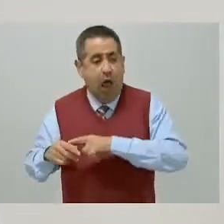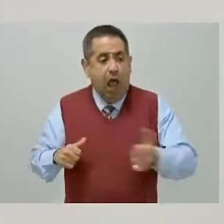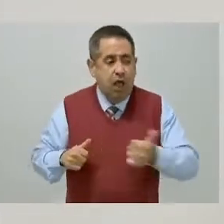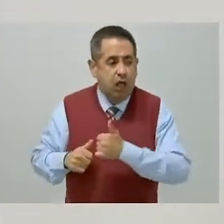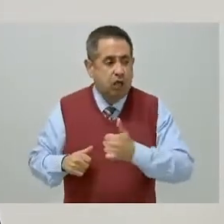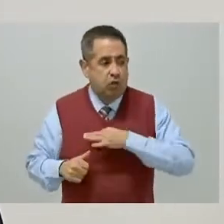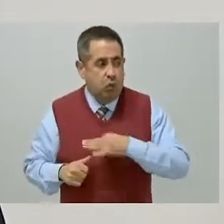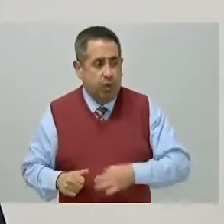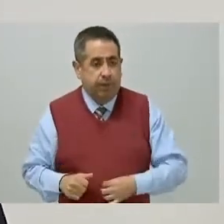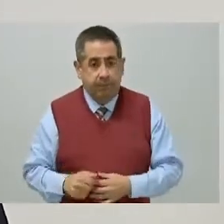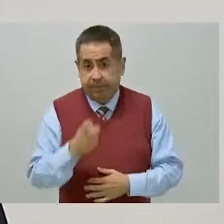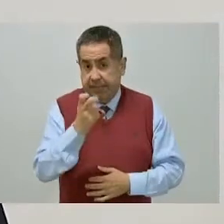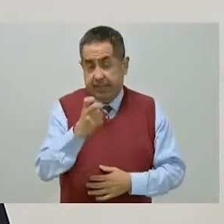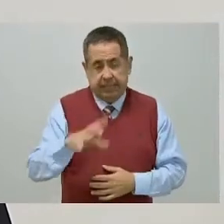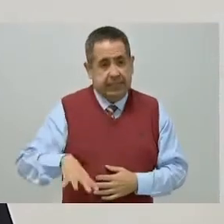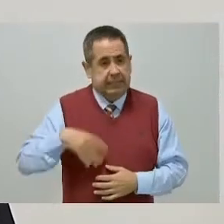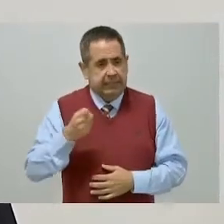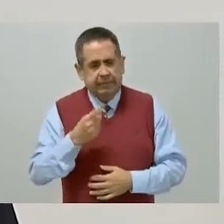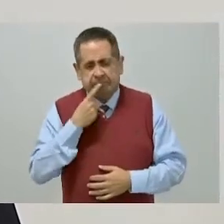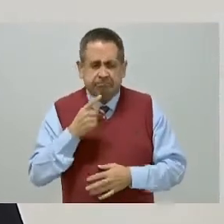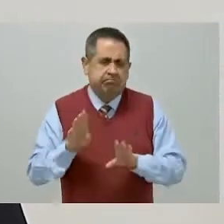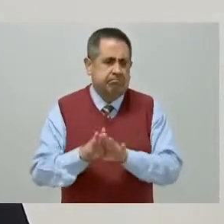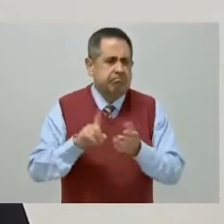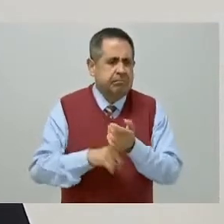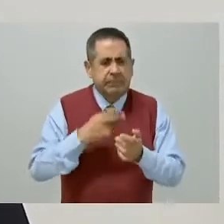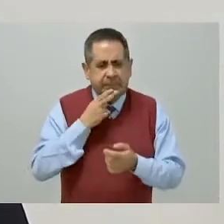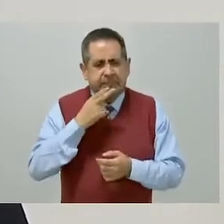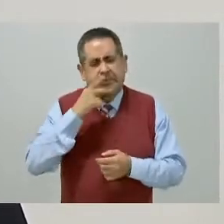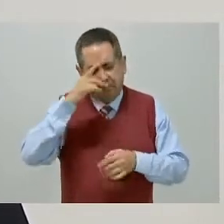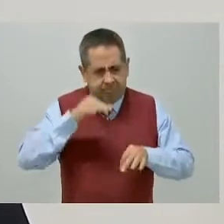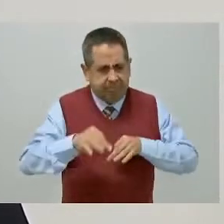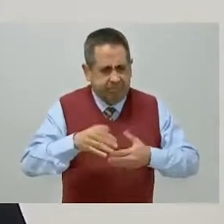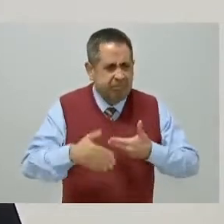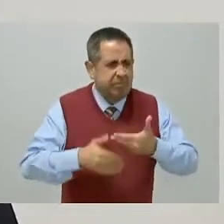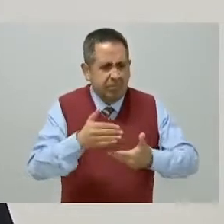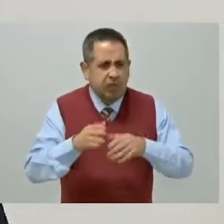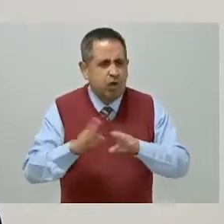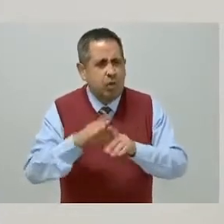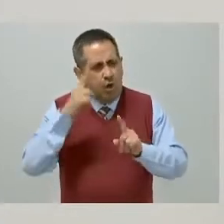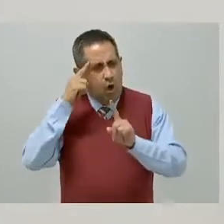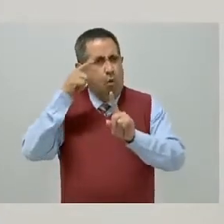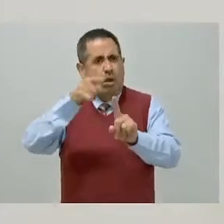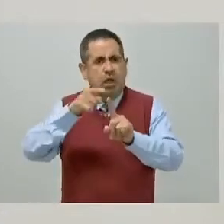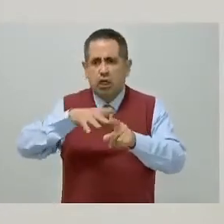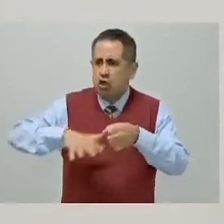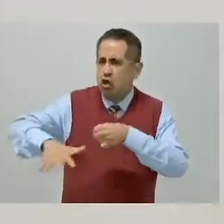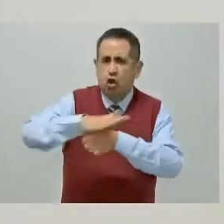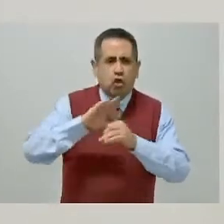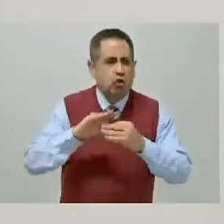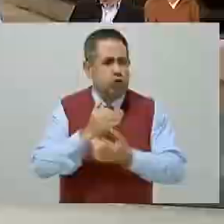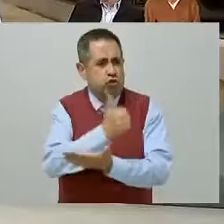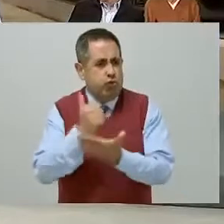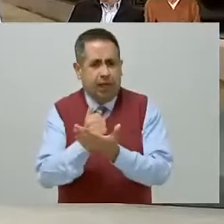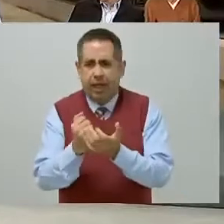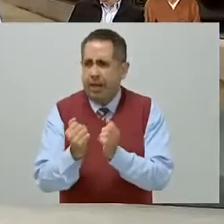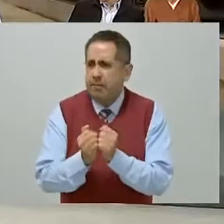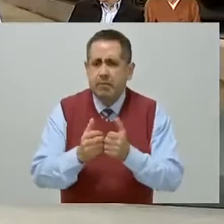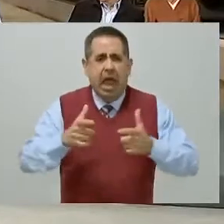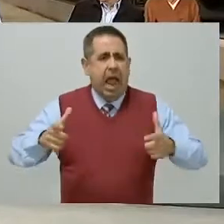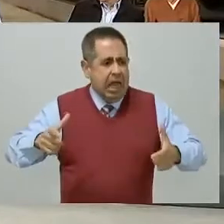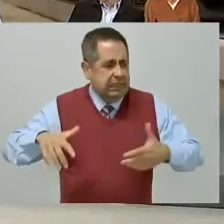Estos esfuerzos nos deben llevar a trabajar con una óptica metropolitana, en donde el desarrollo,